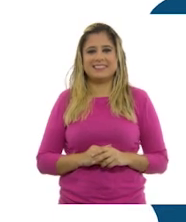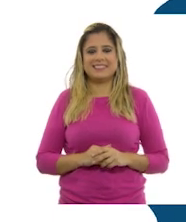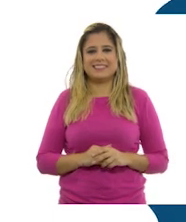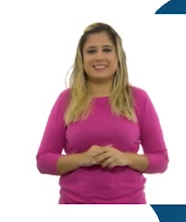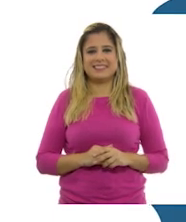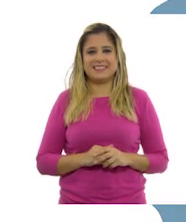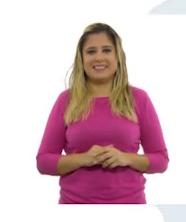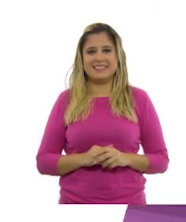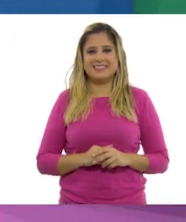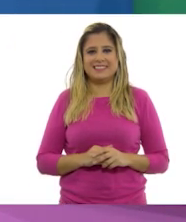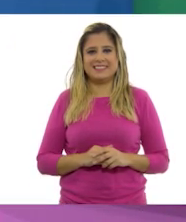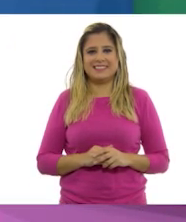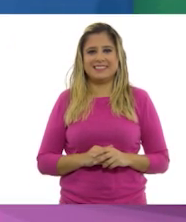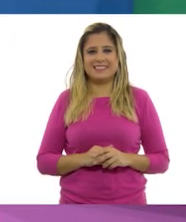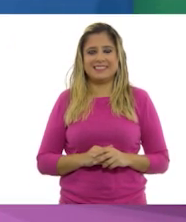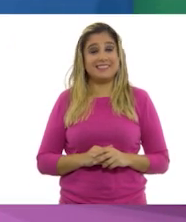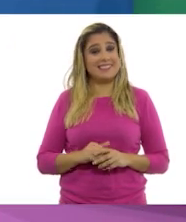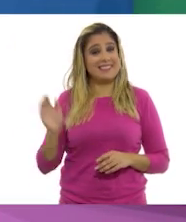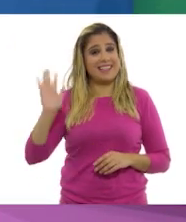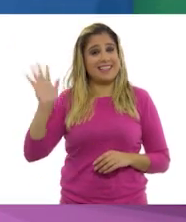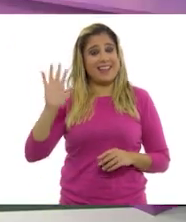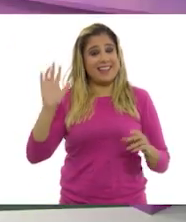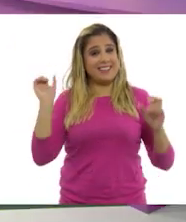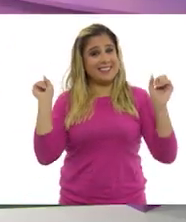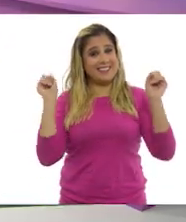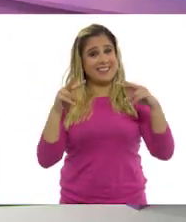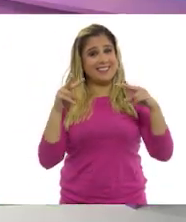.mx. ¡Nos vemos!